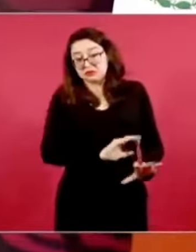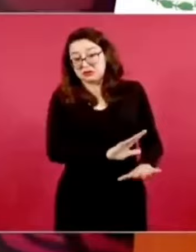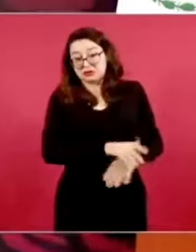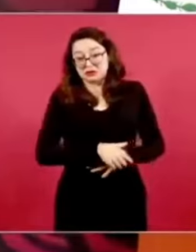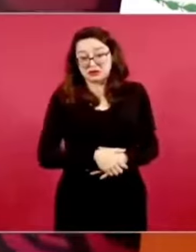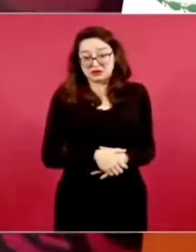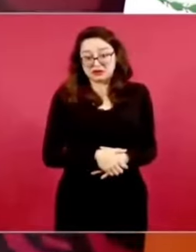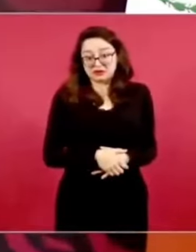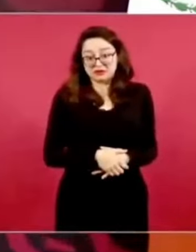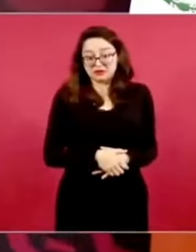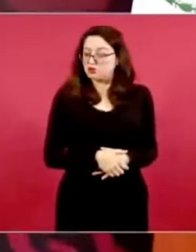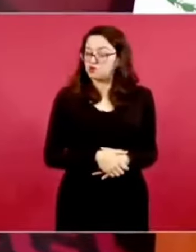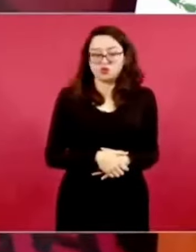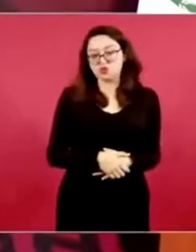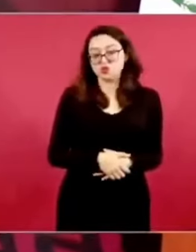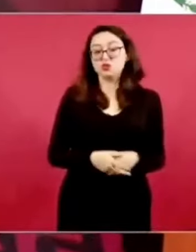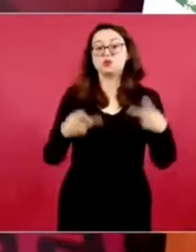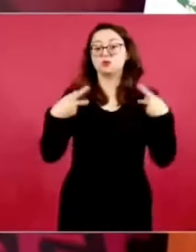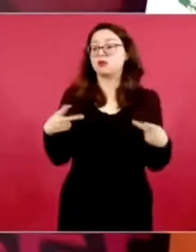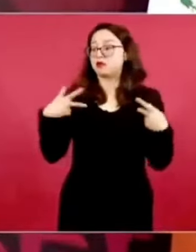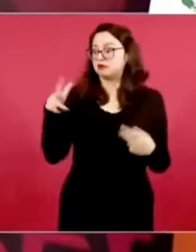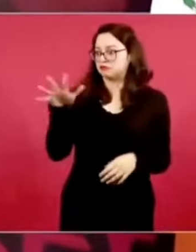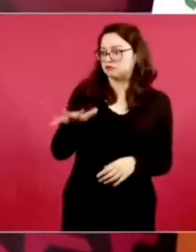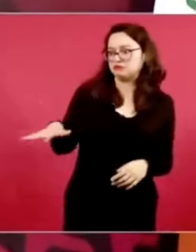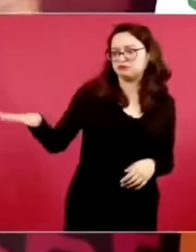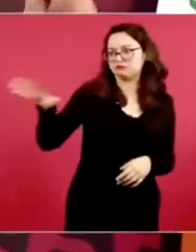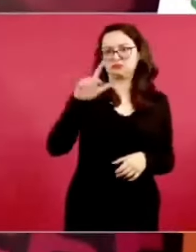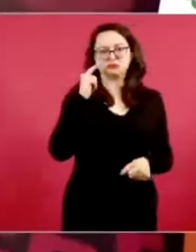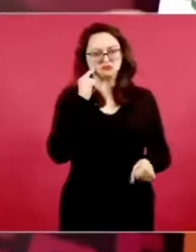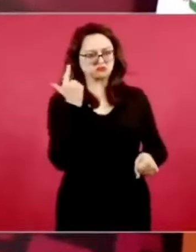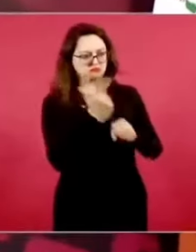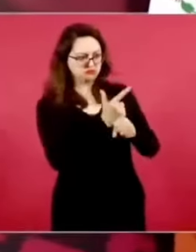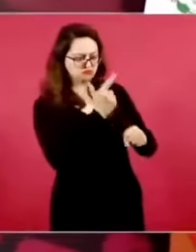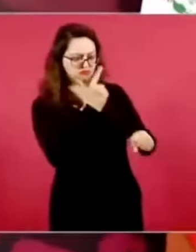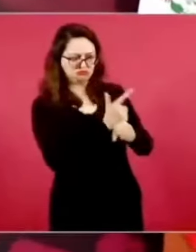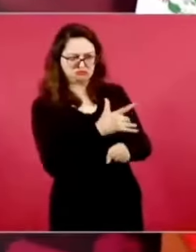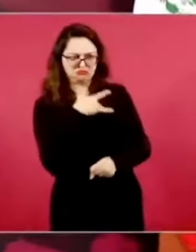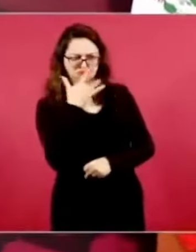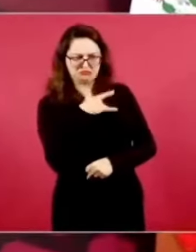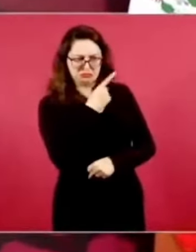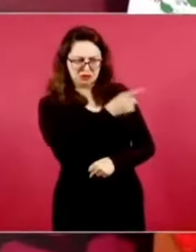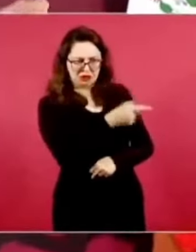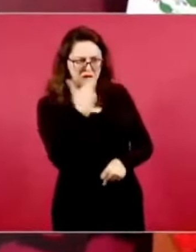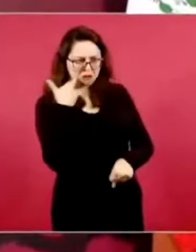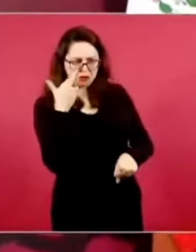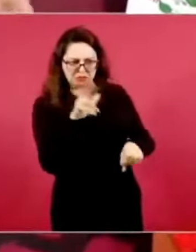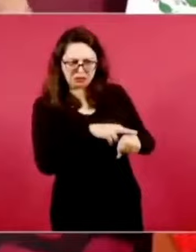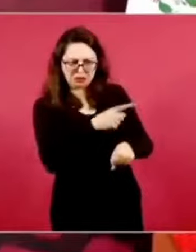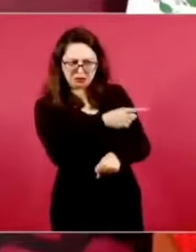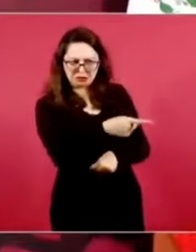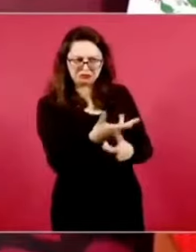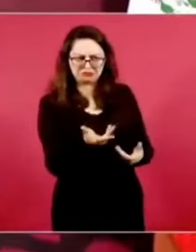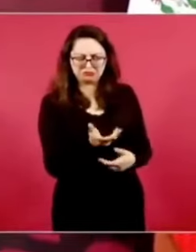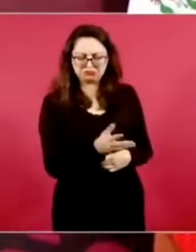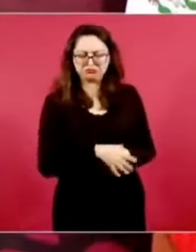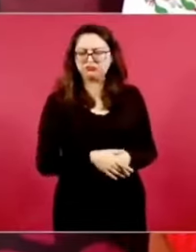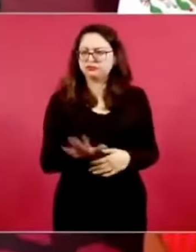tonto es el que piensa que el pueblo es tonto. Y se hace una votación y dice la gente, no,